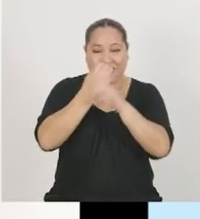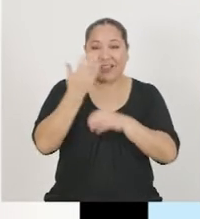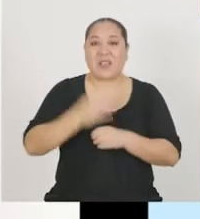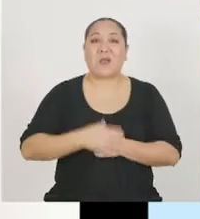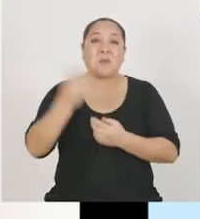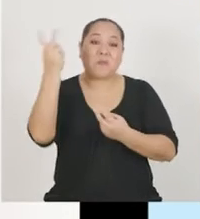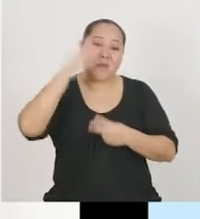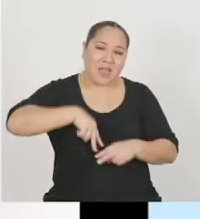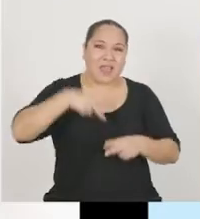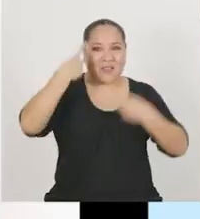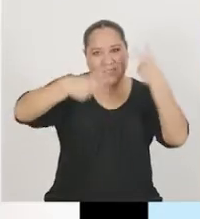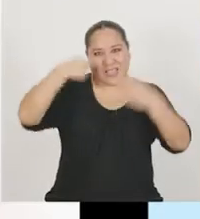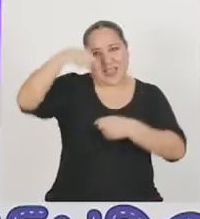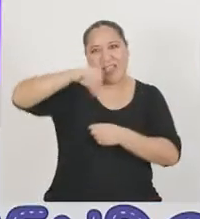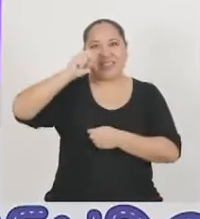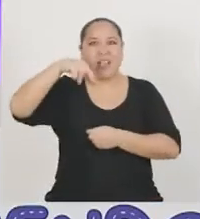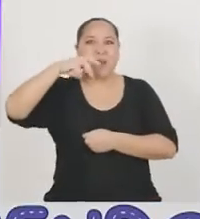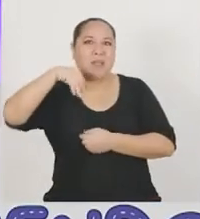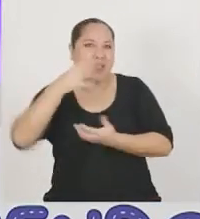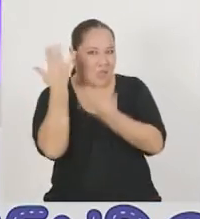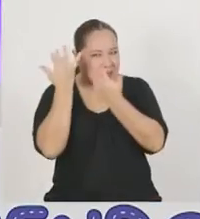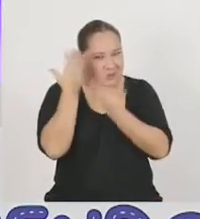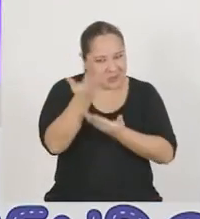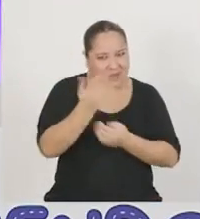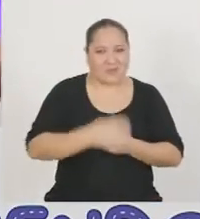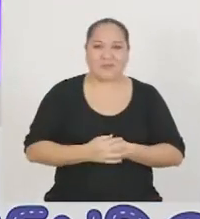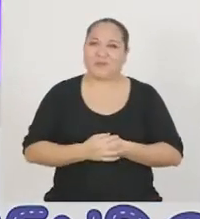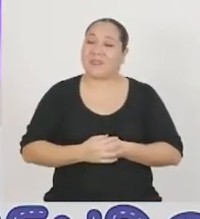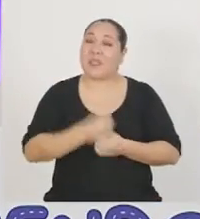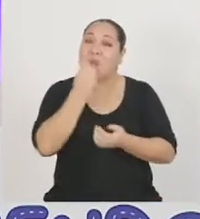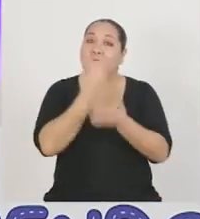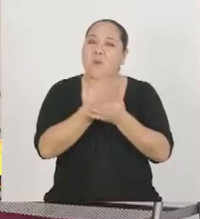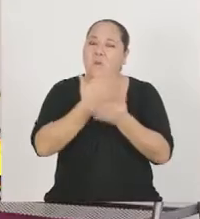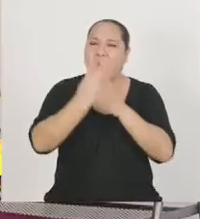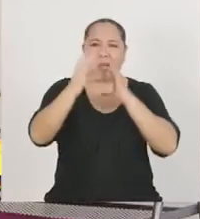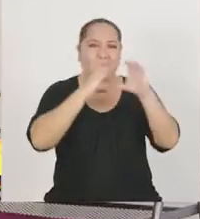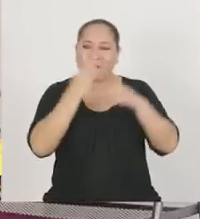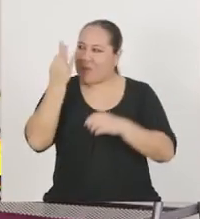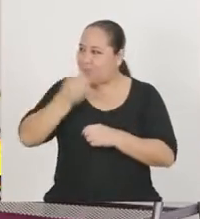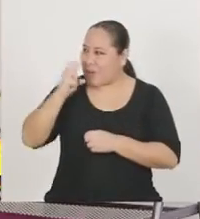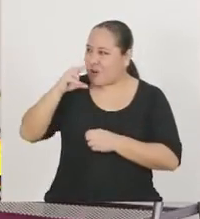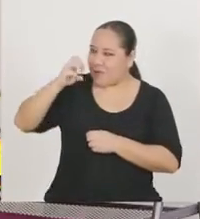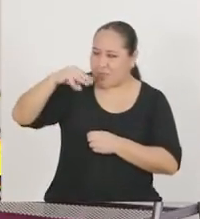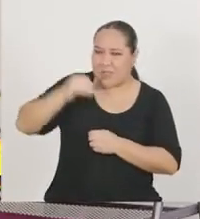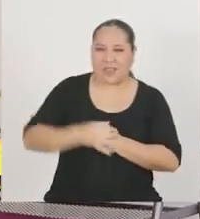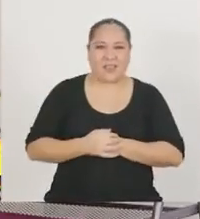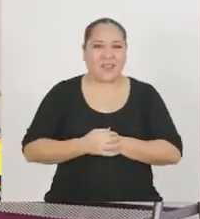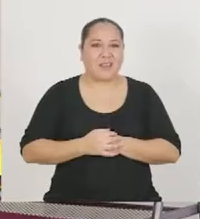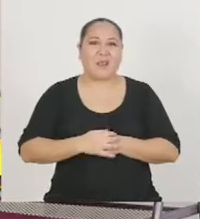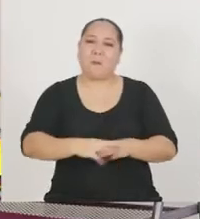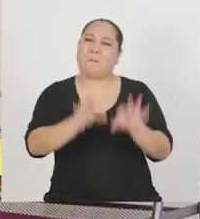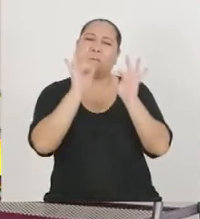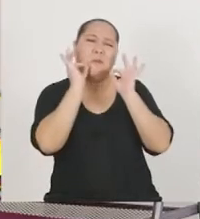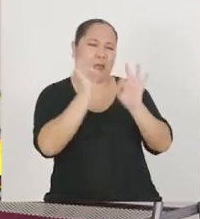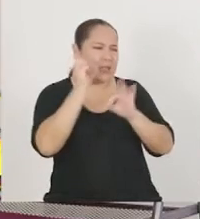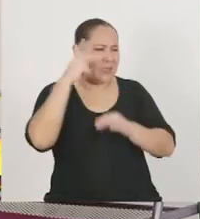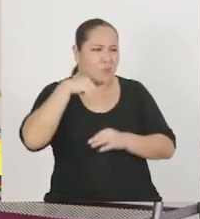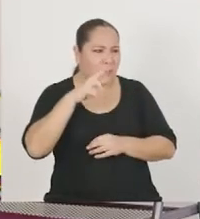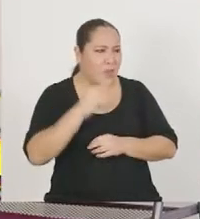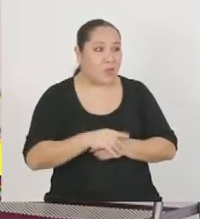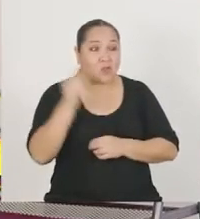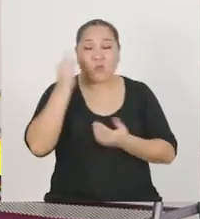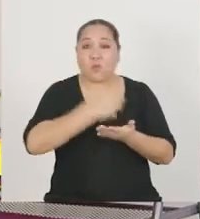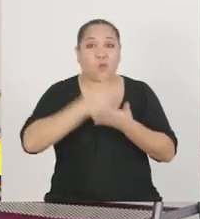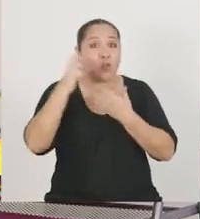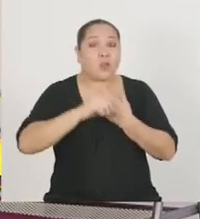San Mateo, que lo estamos esperando. ¡Qué buena conversación! ¿Verdad, Romina? Buenísima, Mario. Un proyecto en el que